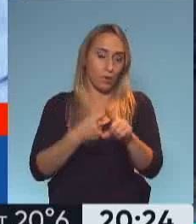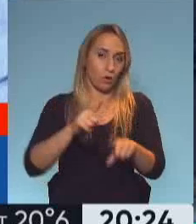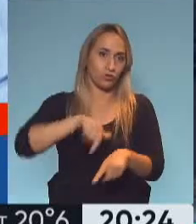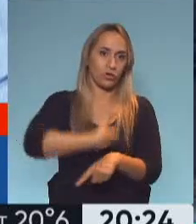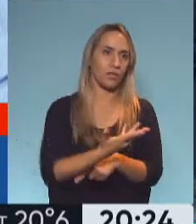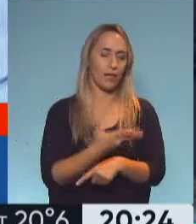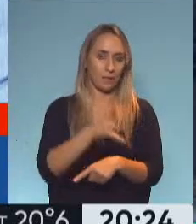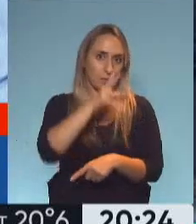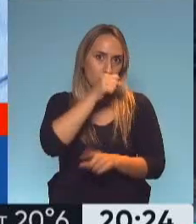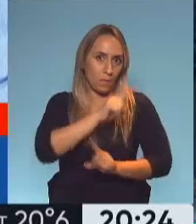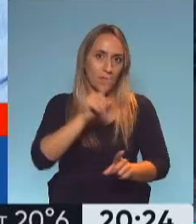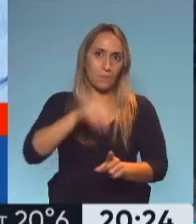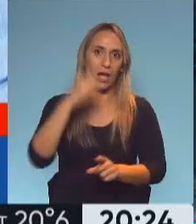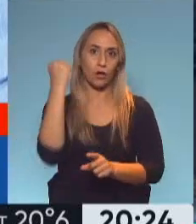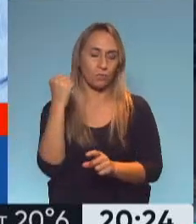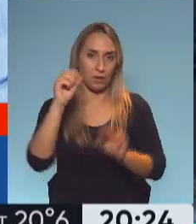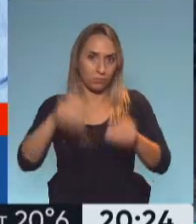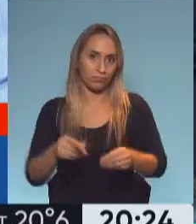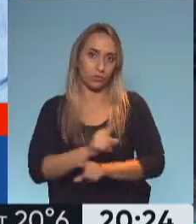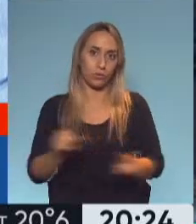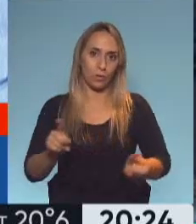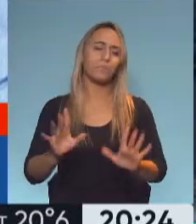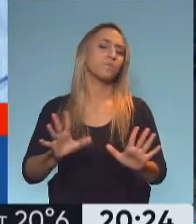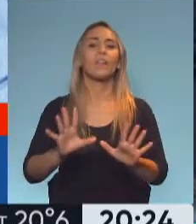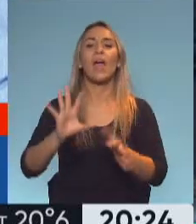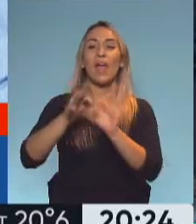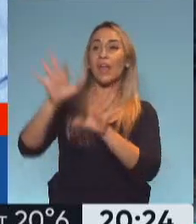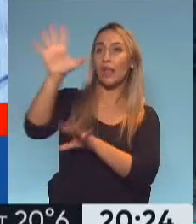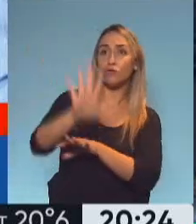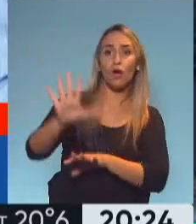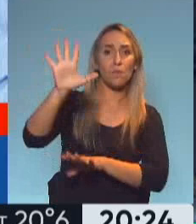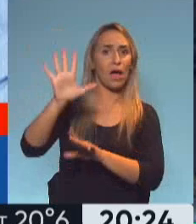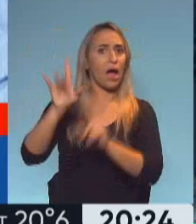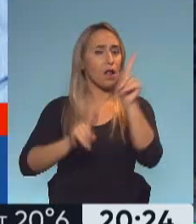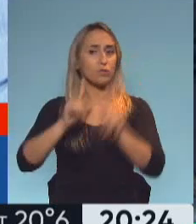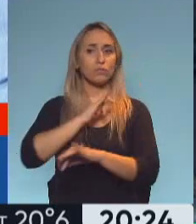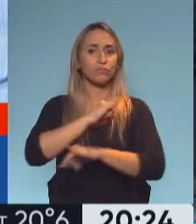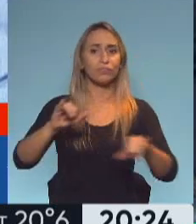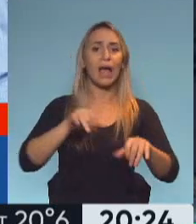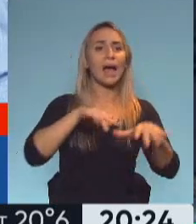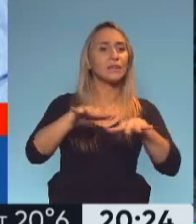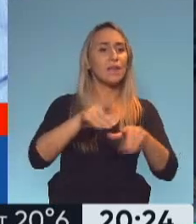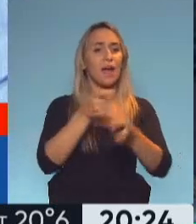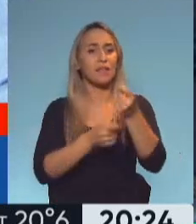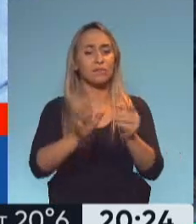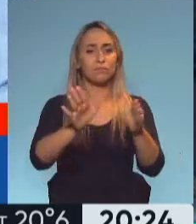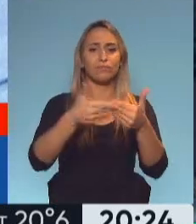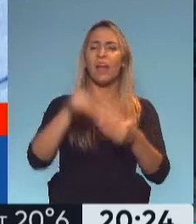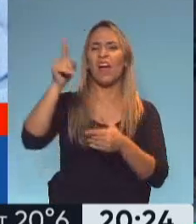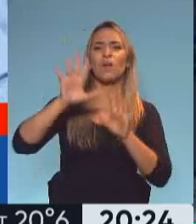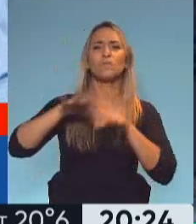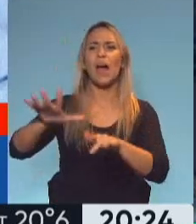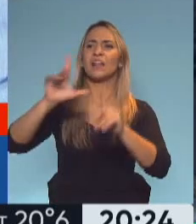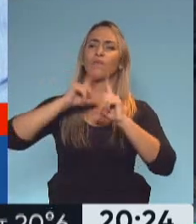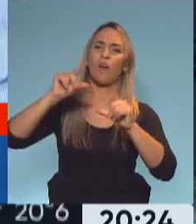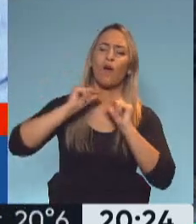Europa, cuando empezaron a establecerse algunas restricciones, algunos cierres de actividades, hubieron marchas, pataleos,